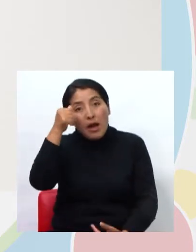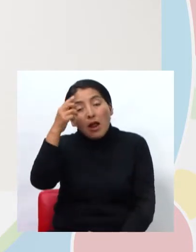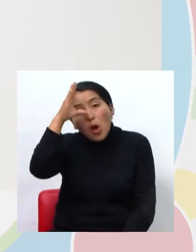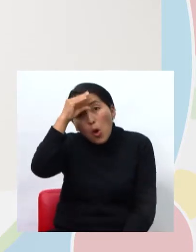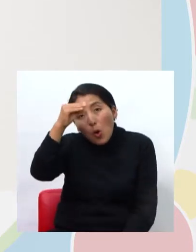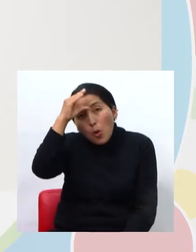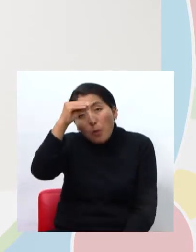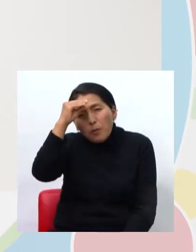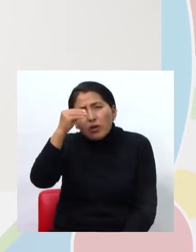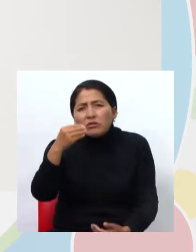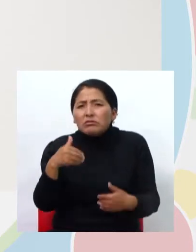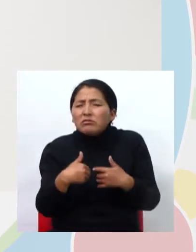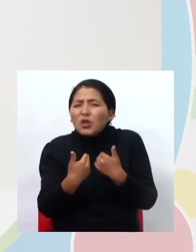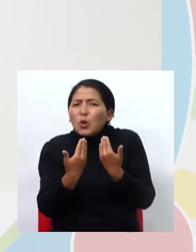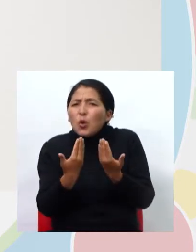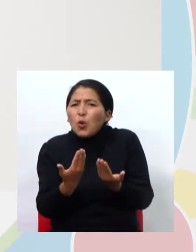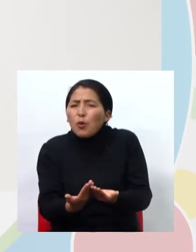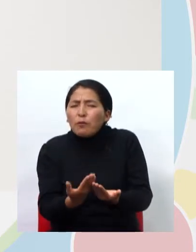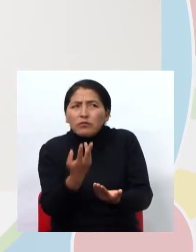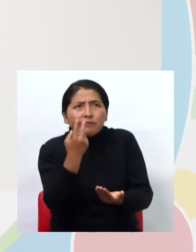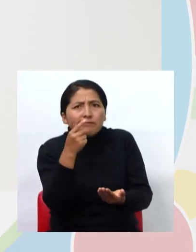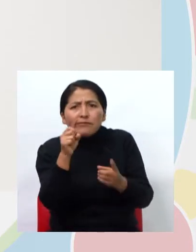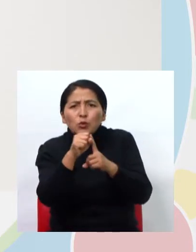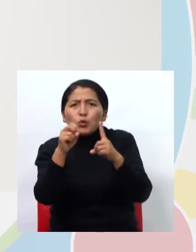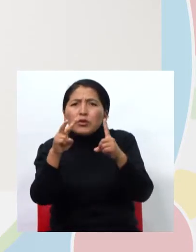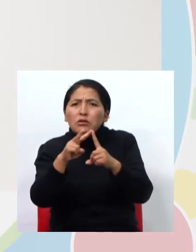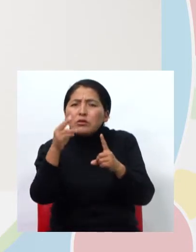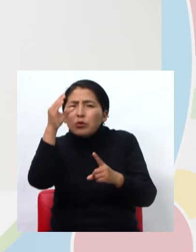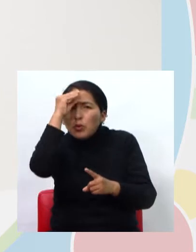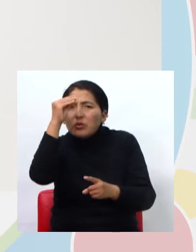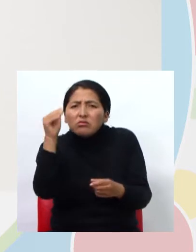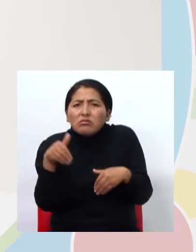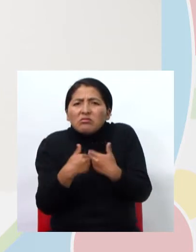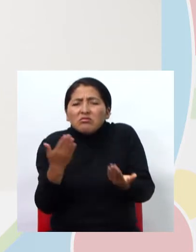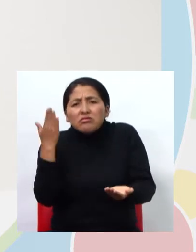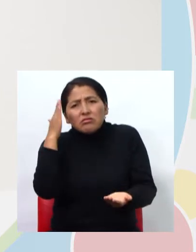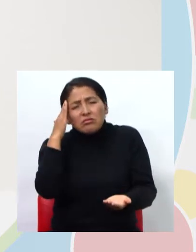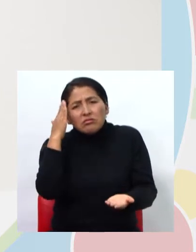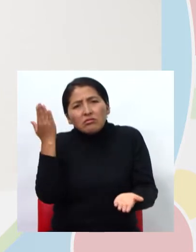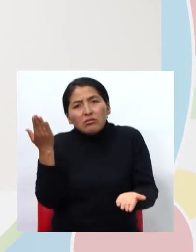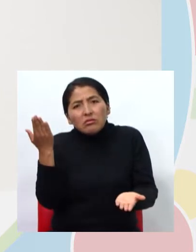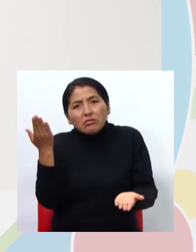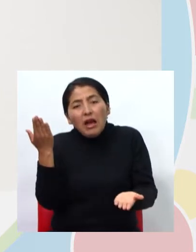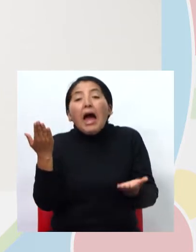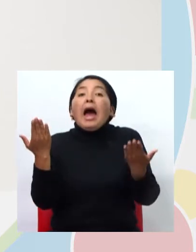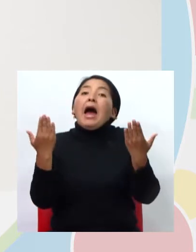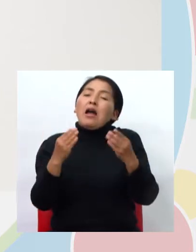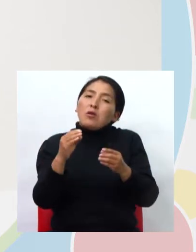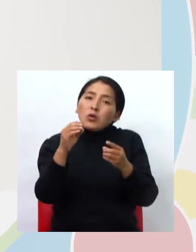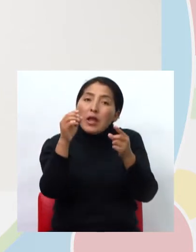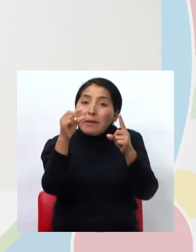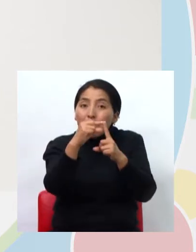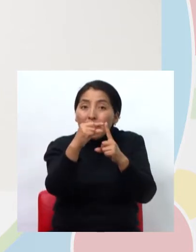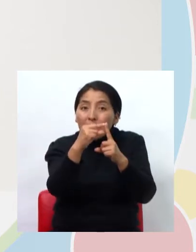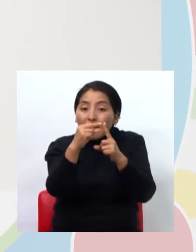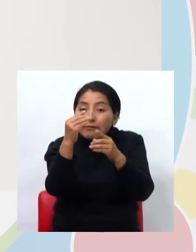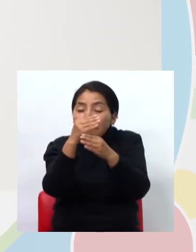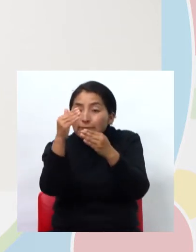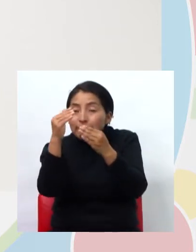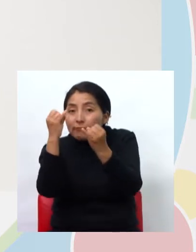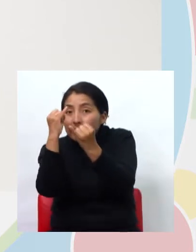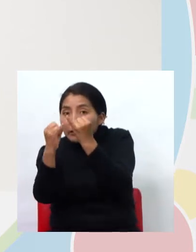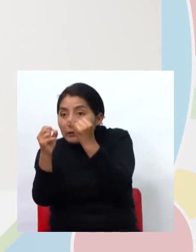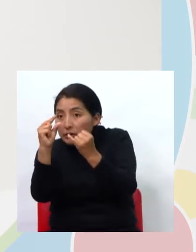recordemos, se necesita la vocal O al final de la palabra.